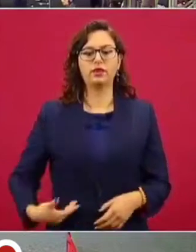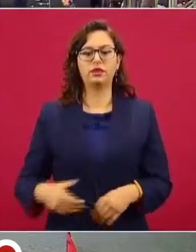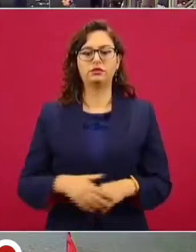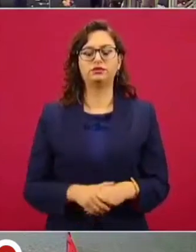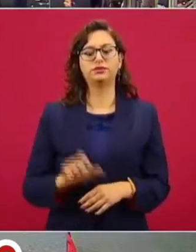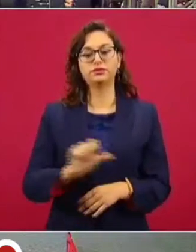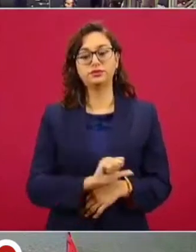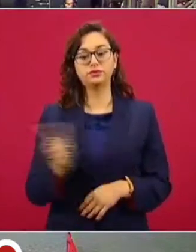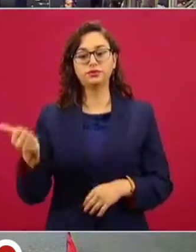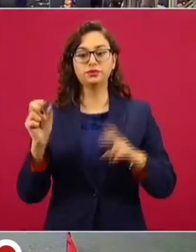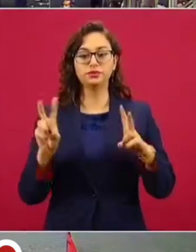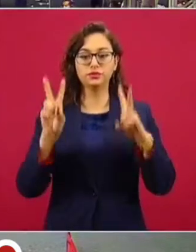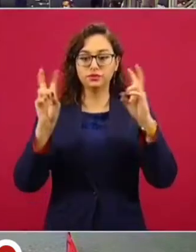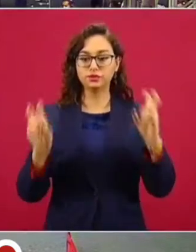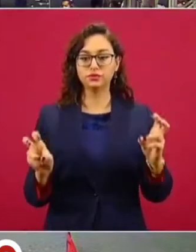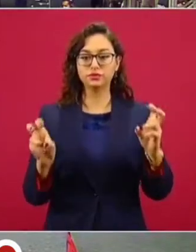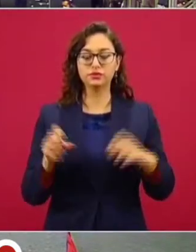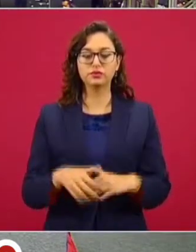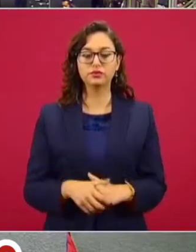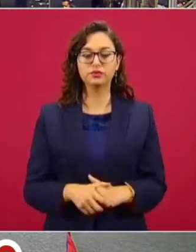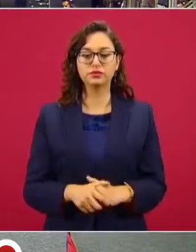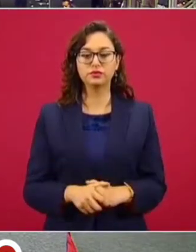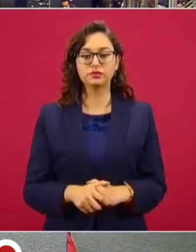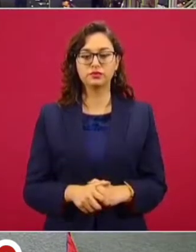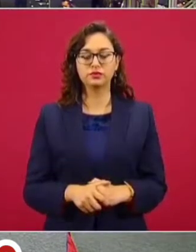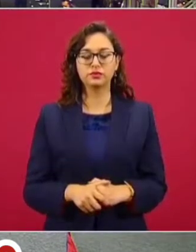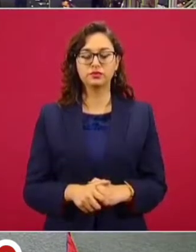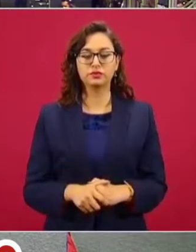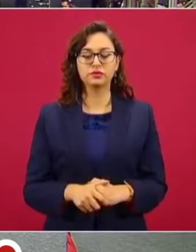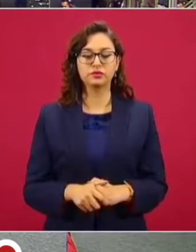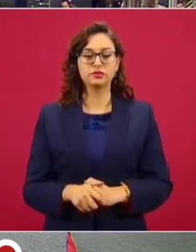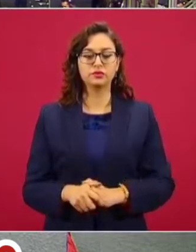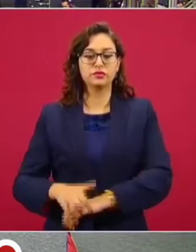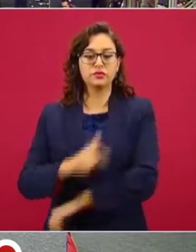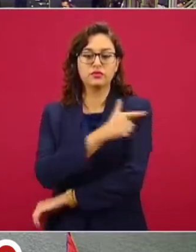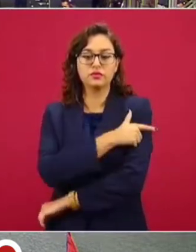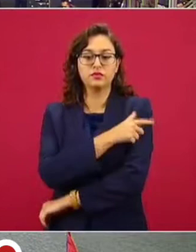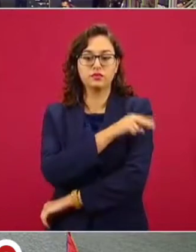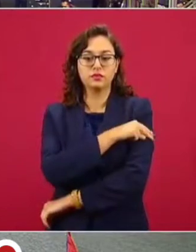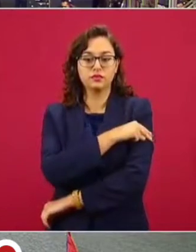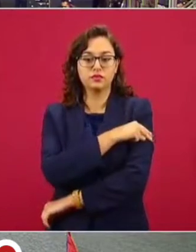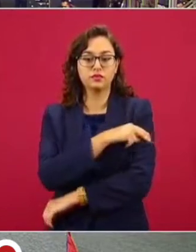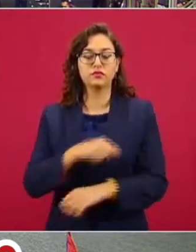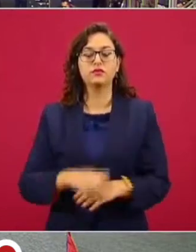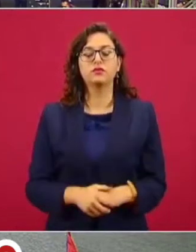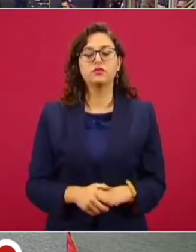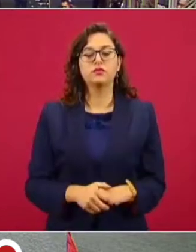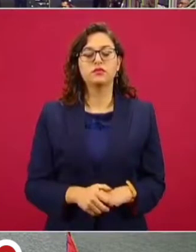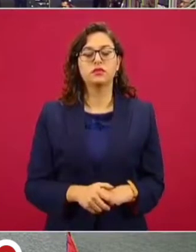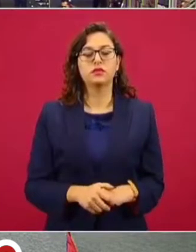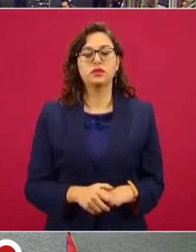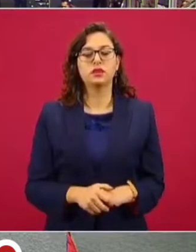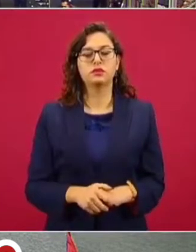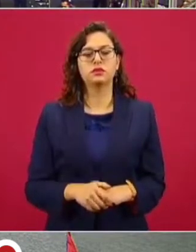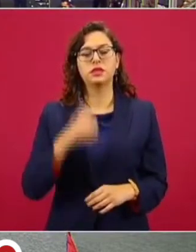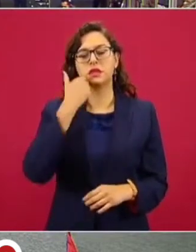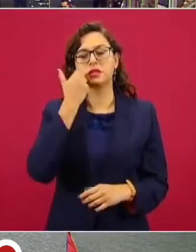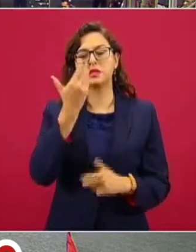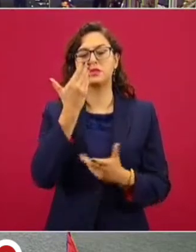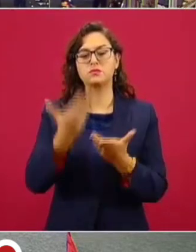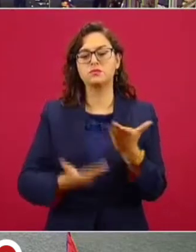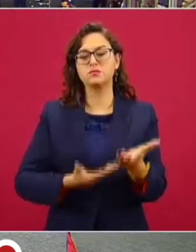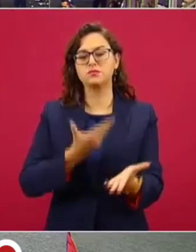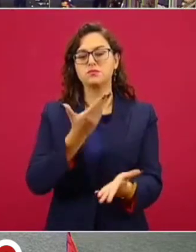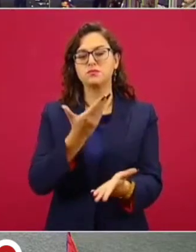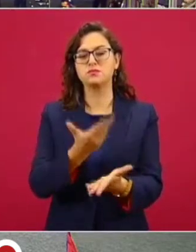En otro tema, tiene que ver con la Guardia Nacional, quisiera exponer a usted, si me lo permite, presidente, una